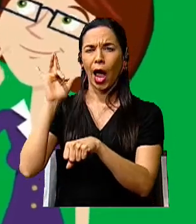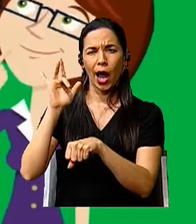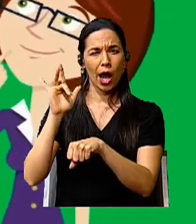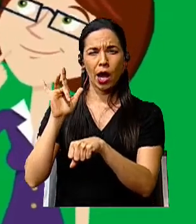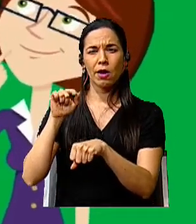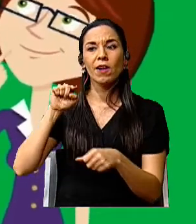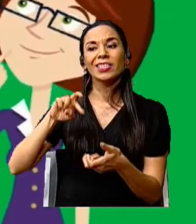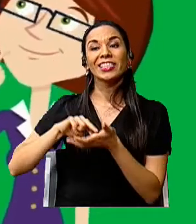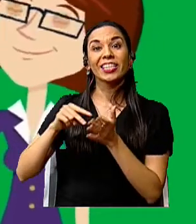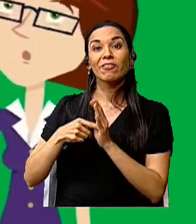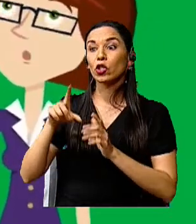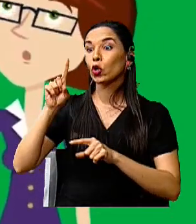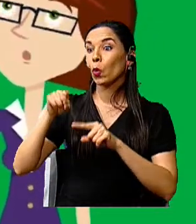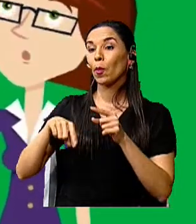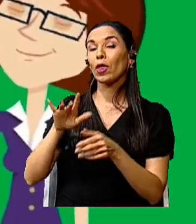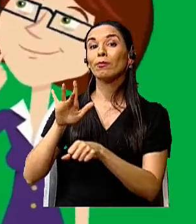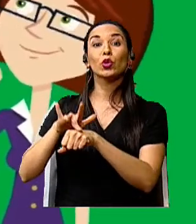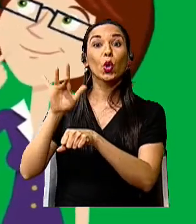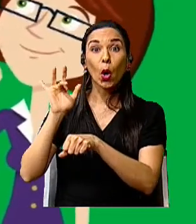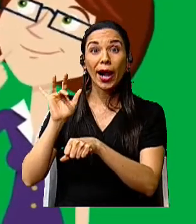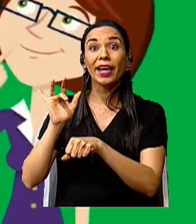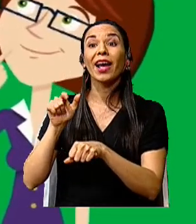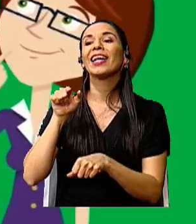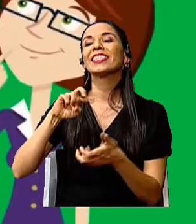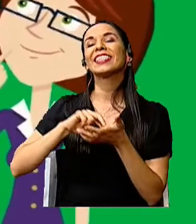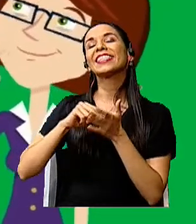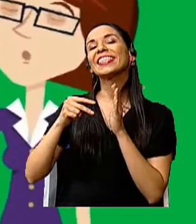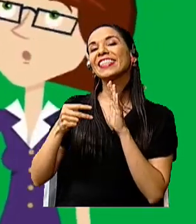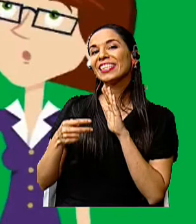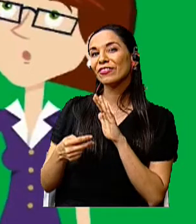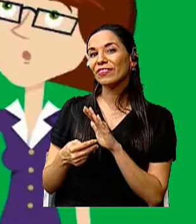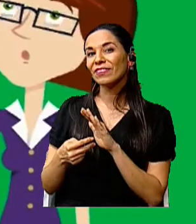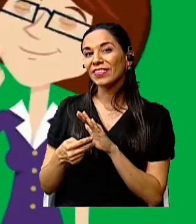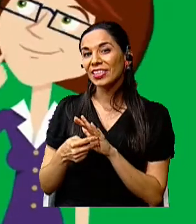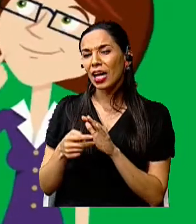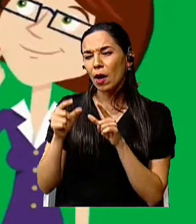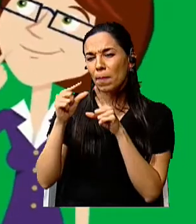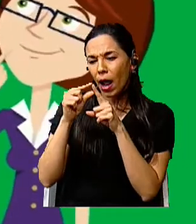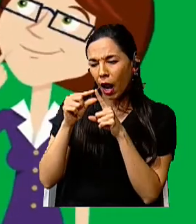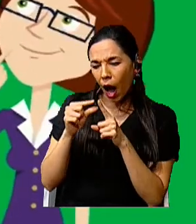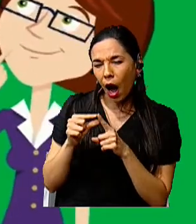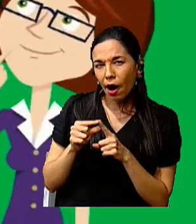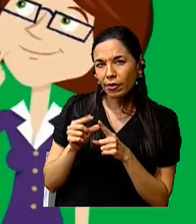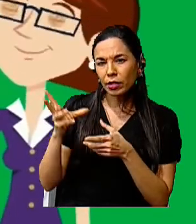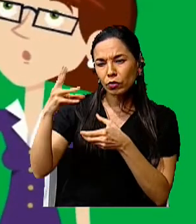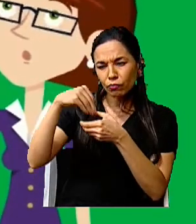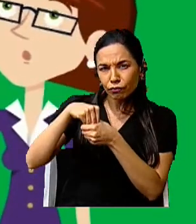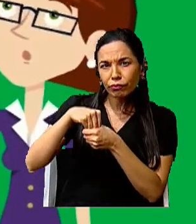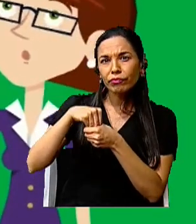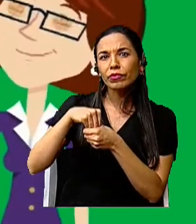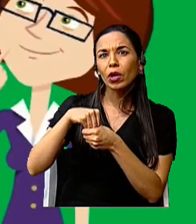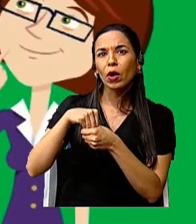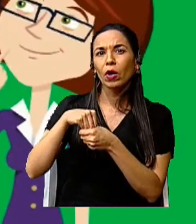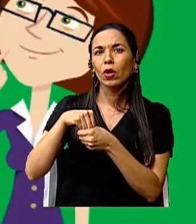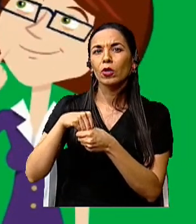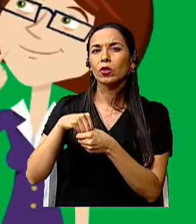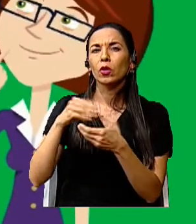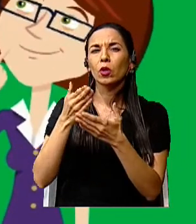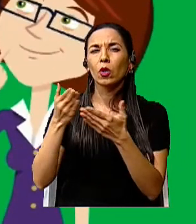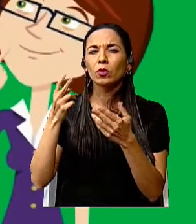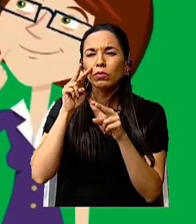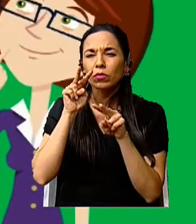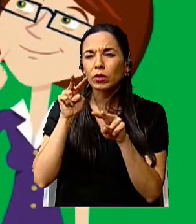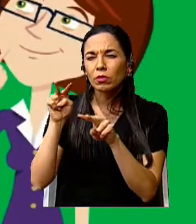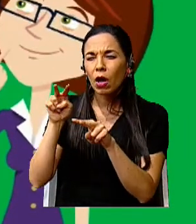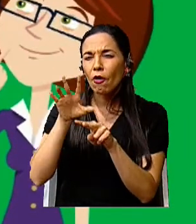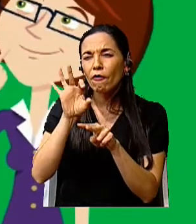son aquellos que no podemos tocar, podemos encontrar palabras, cosmovisión, sea,